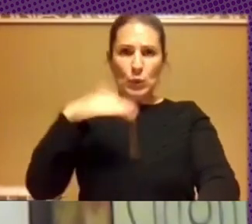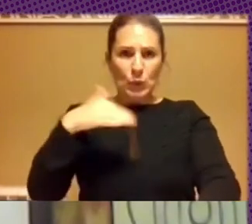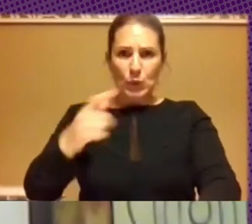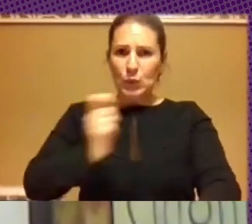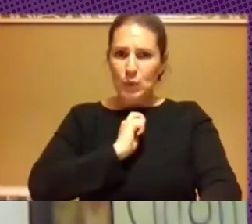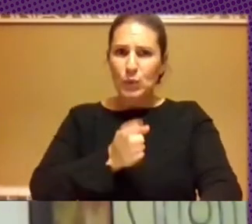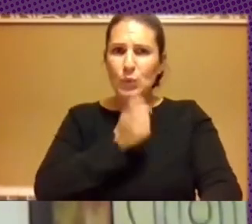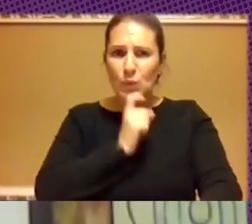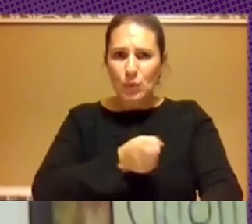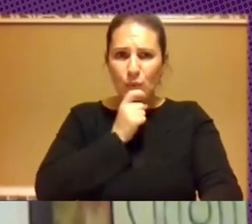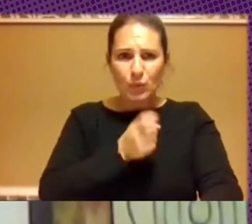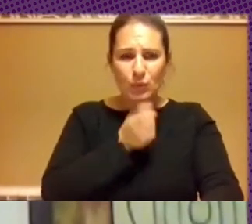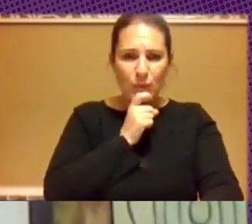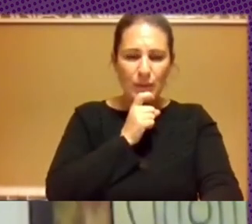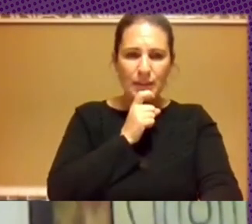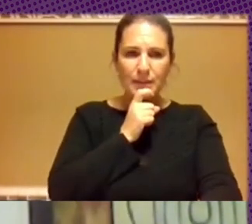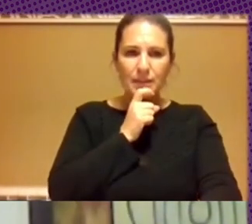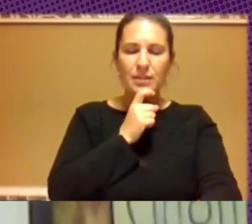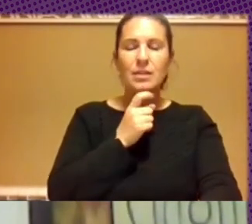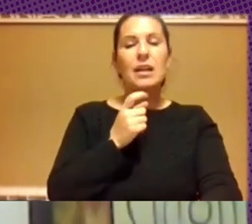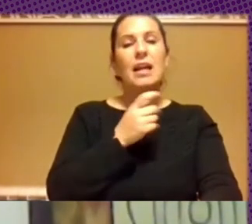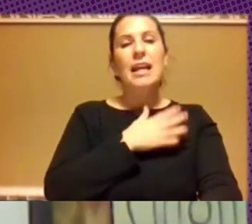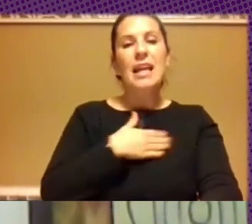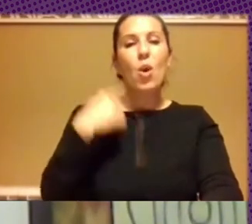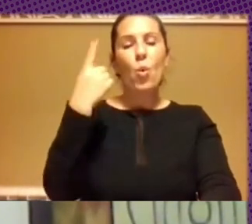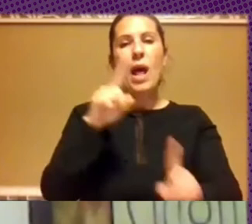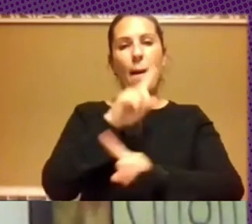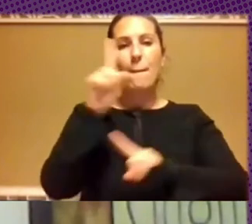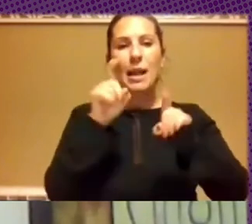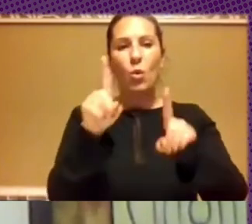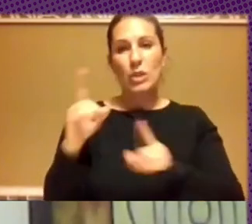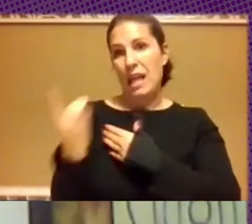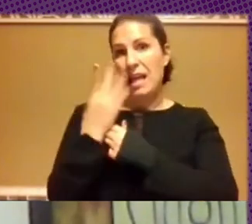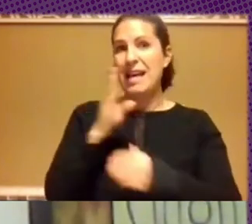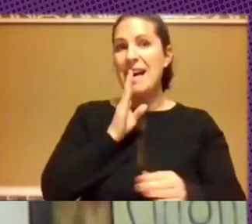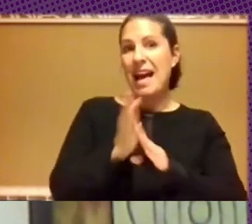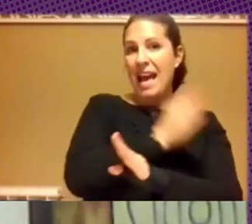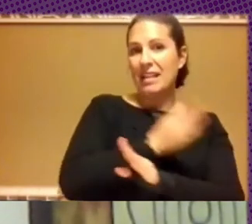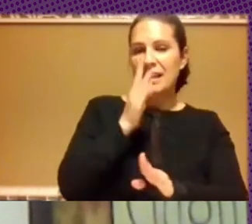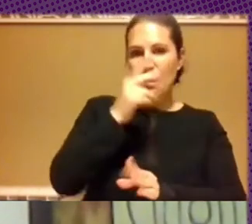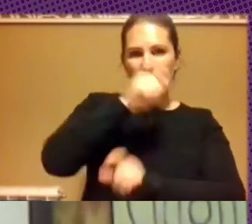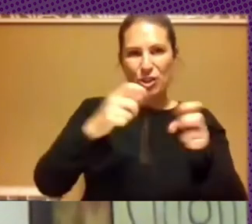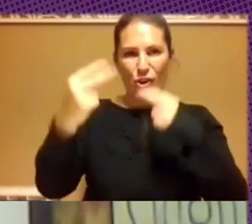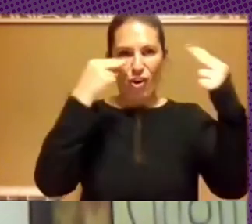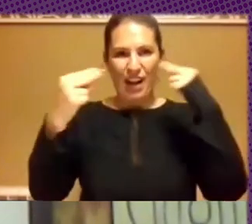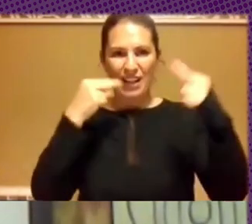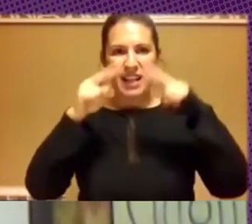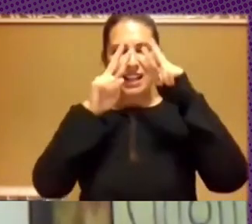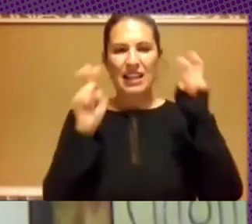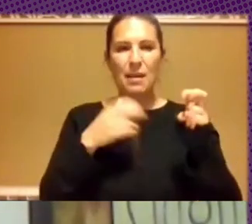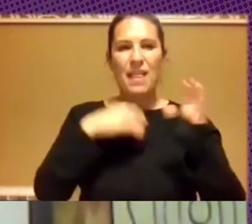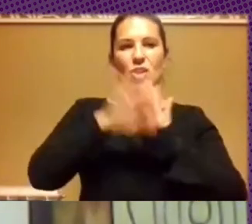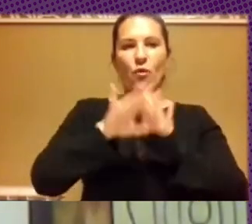dificilísima bueno solo quería retomar una pregunta que me pasaron antes del público que estaba preguntando la cuestión del software